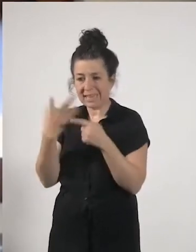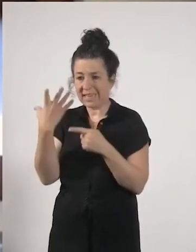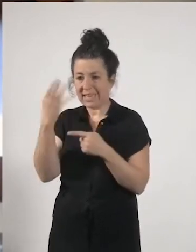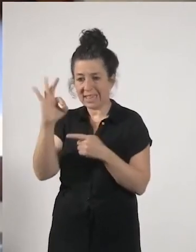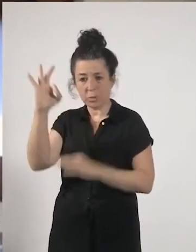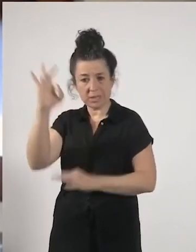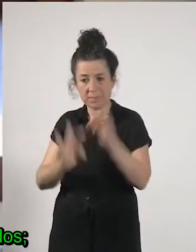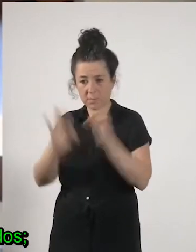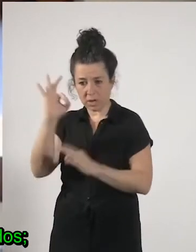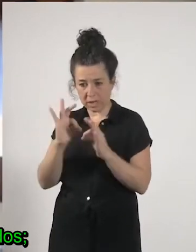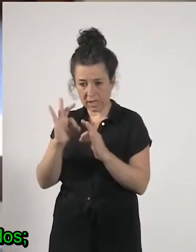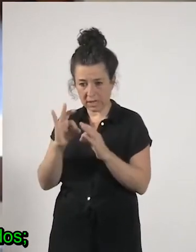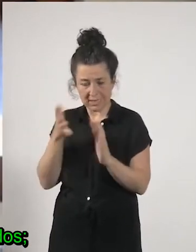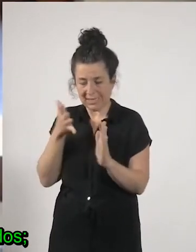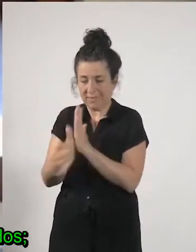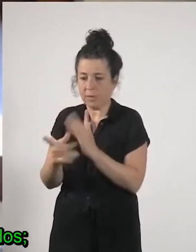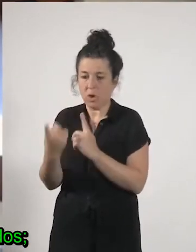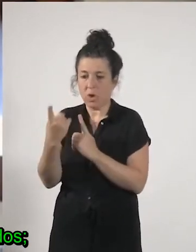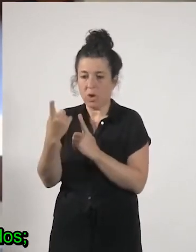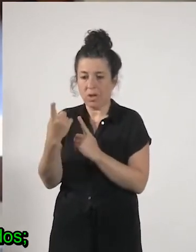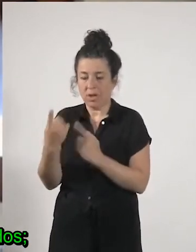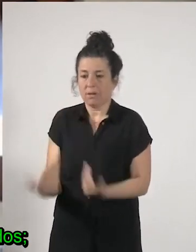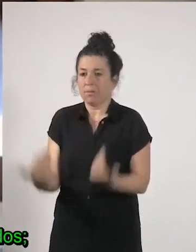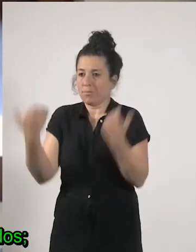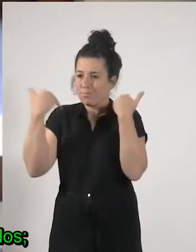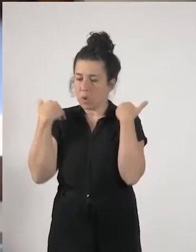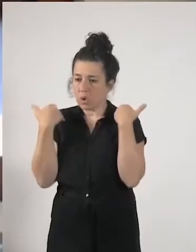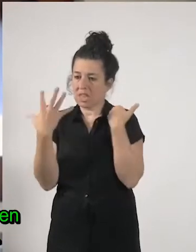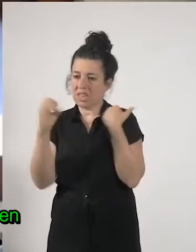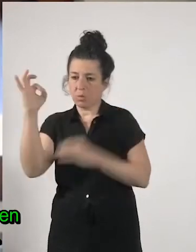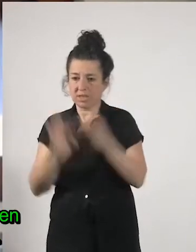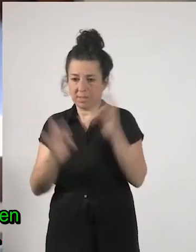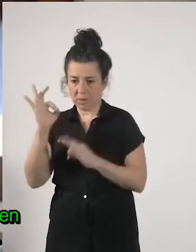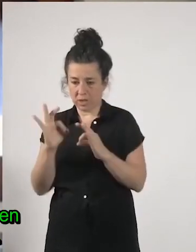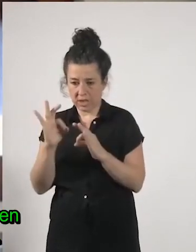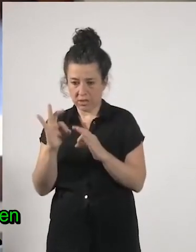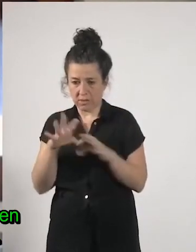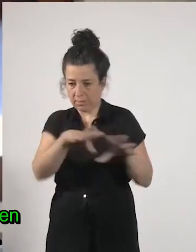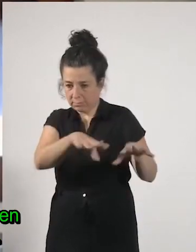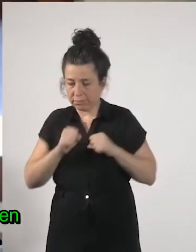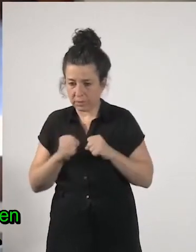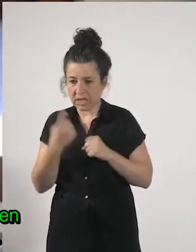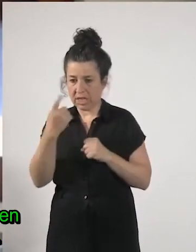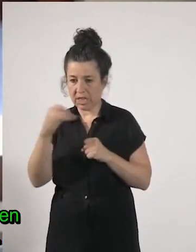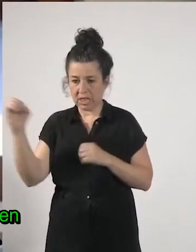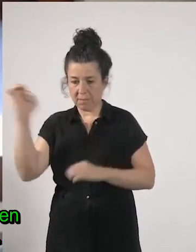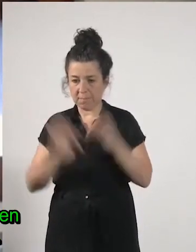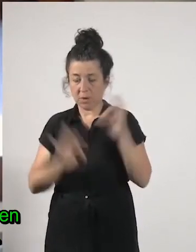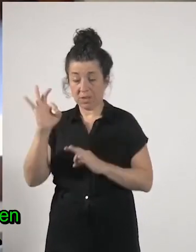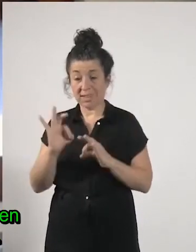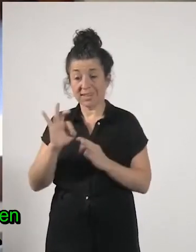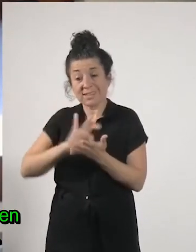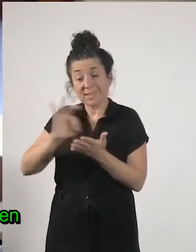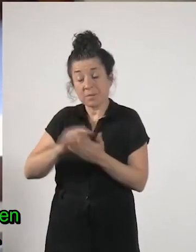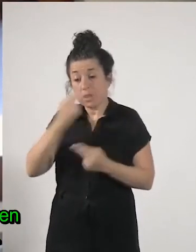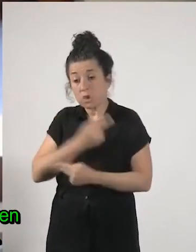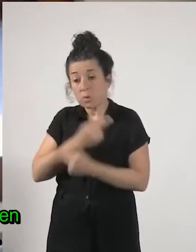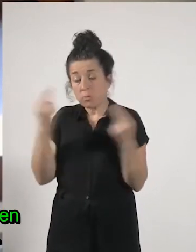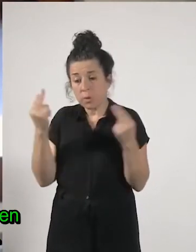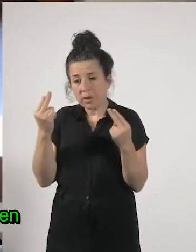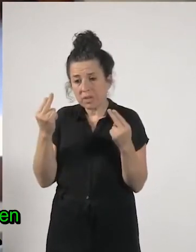compartan el 100% se encarguen del 50% de los cuidados eh y que los servicios públicos aseguren la